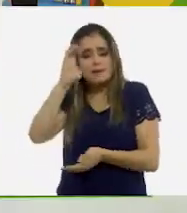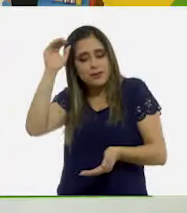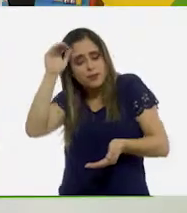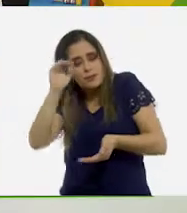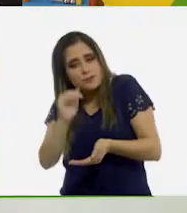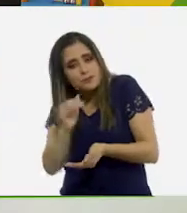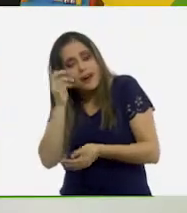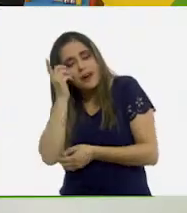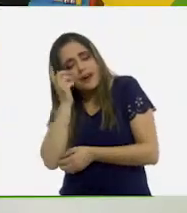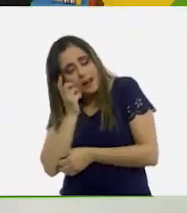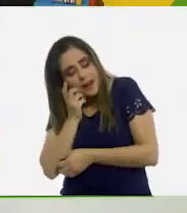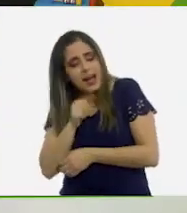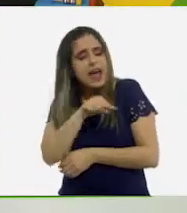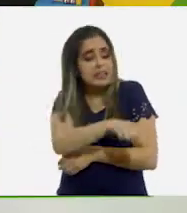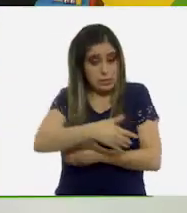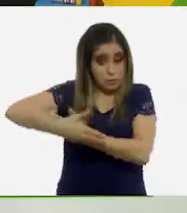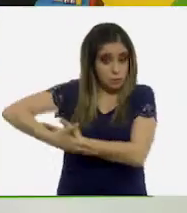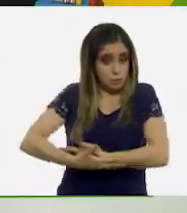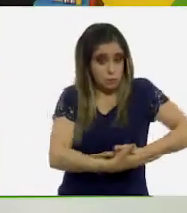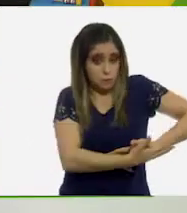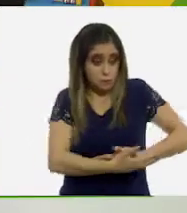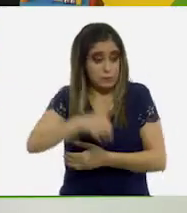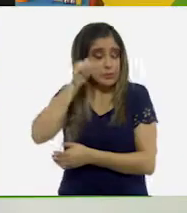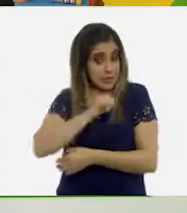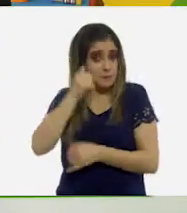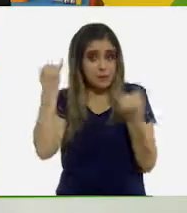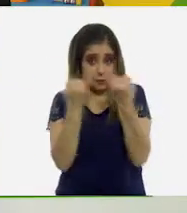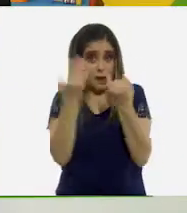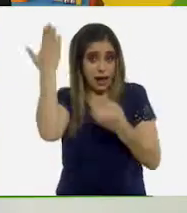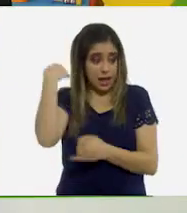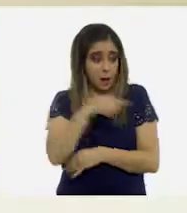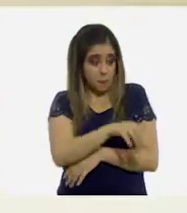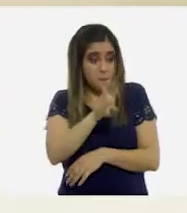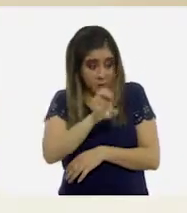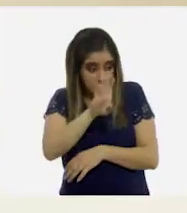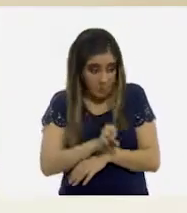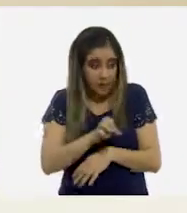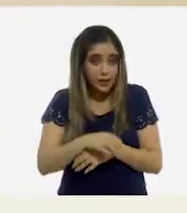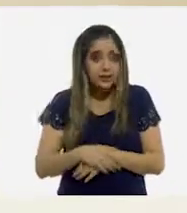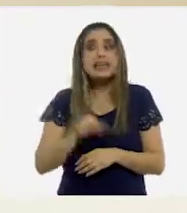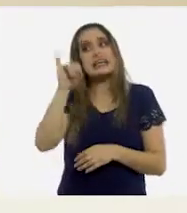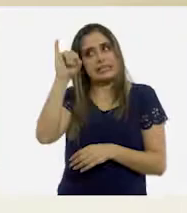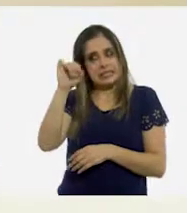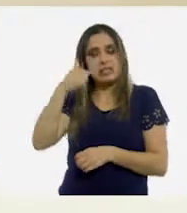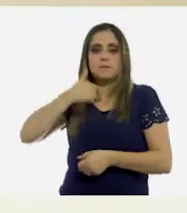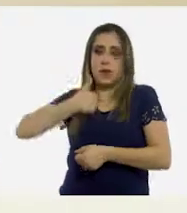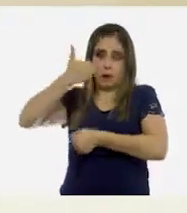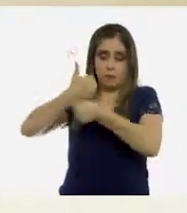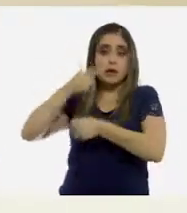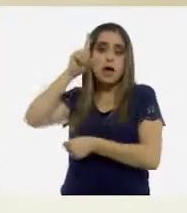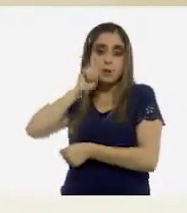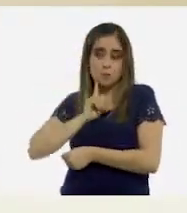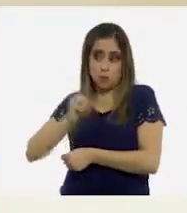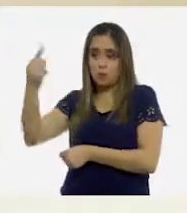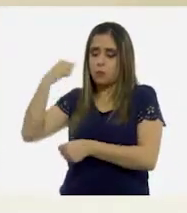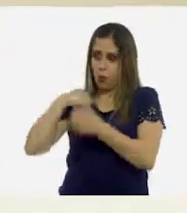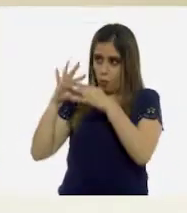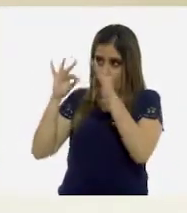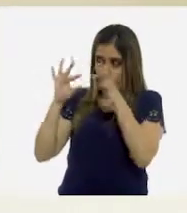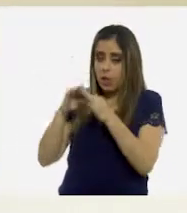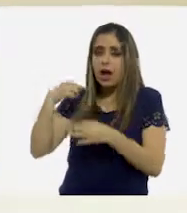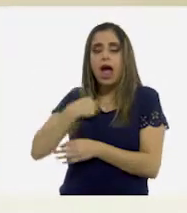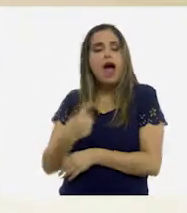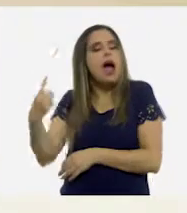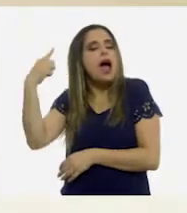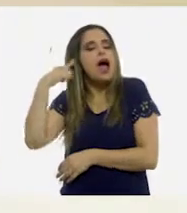A ti, Rosita, ¿te arrullaban antes de dormir cuando eras bebé? ¡Ay, sí! Mi abuelita me ha dicho que cuando escuchaba